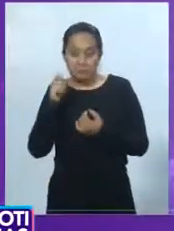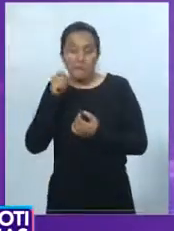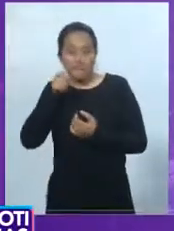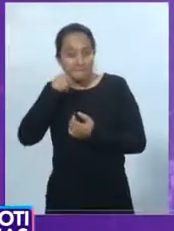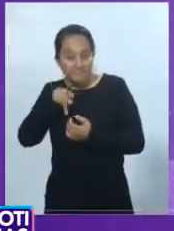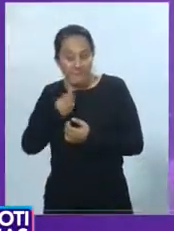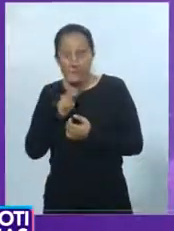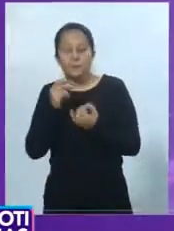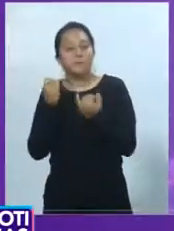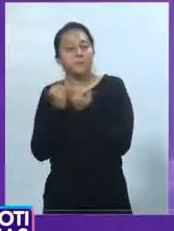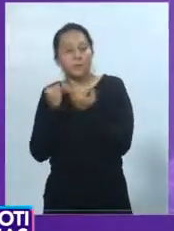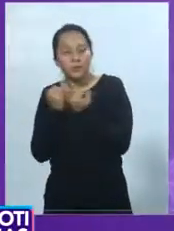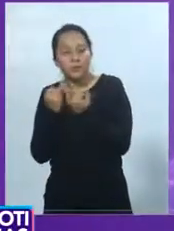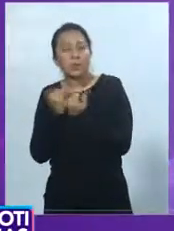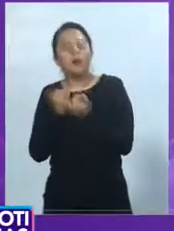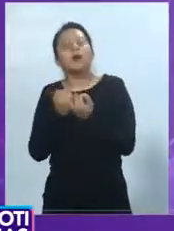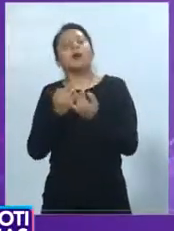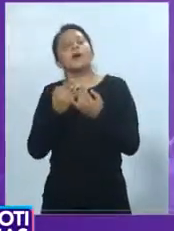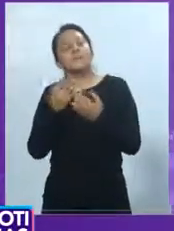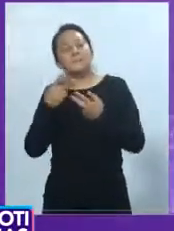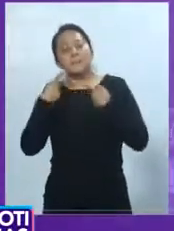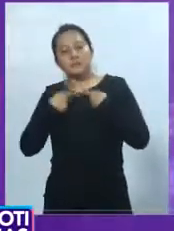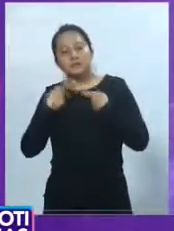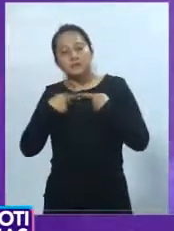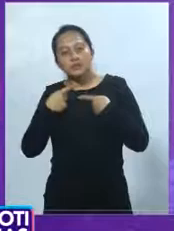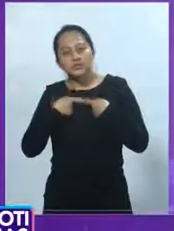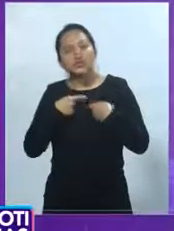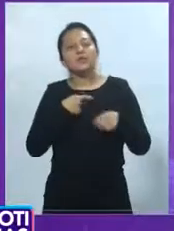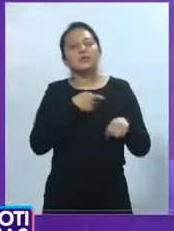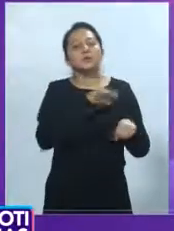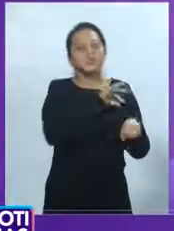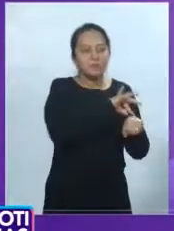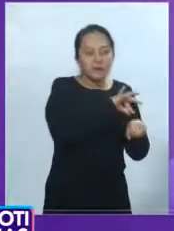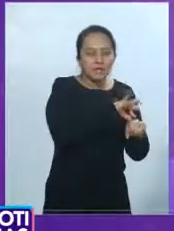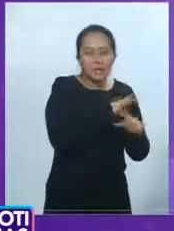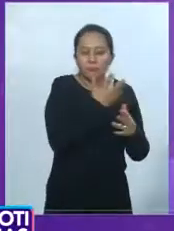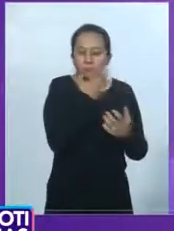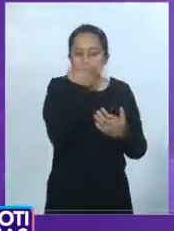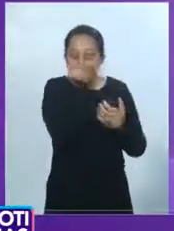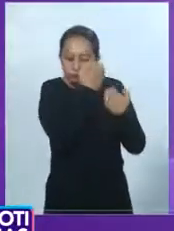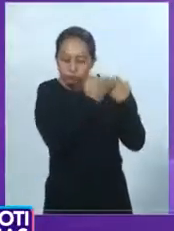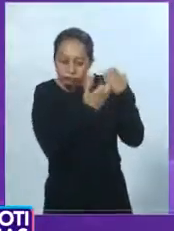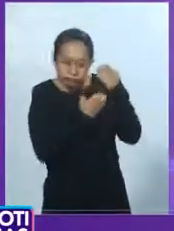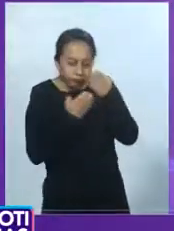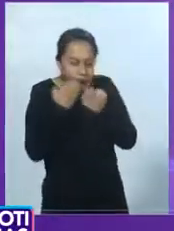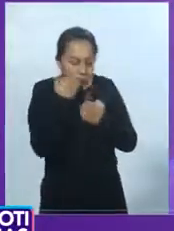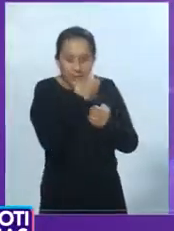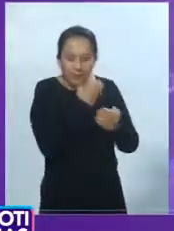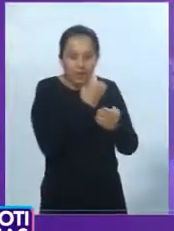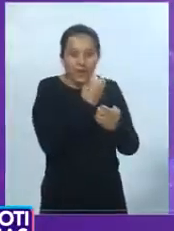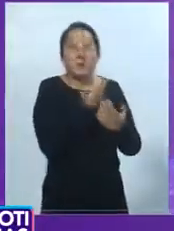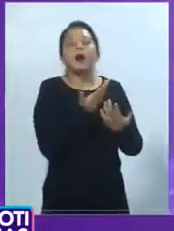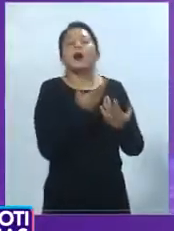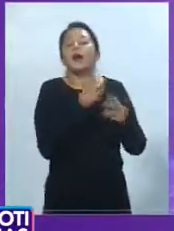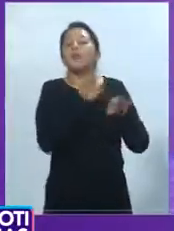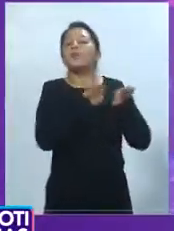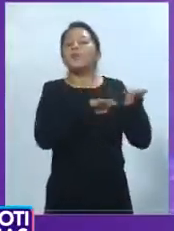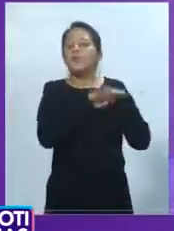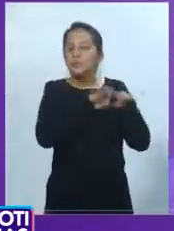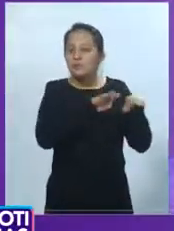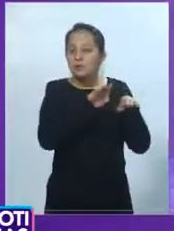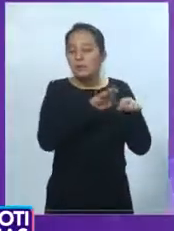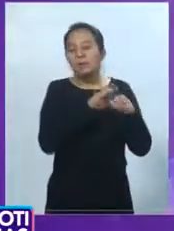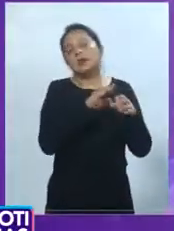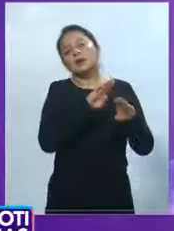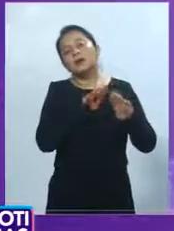Este trabajo en los planteles educativos también dijo va a permitir detectar otras problemáticas de salud como aquellos alumnos que